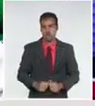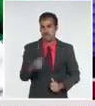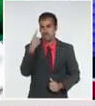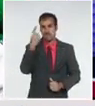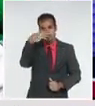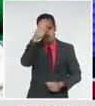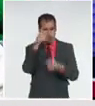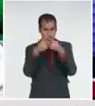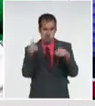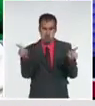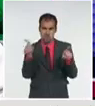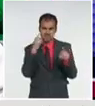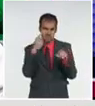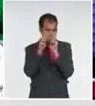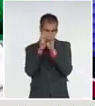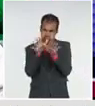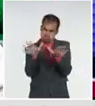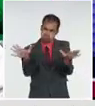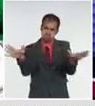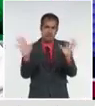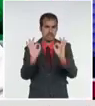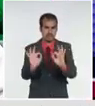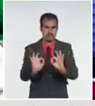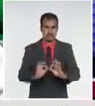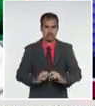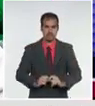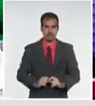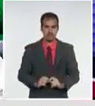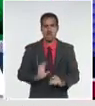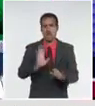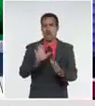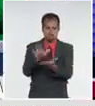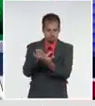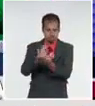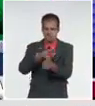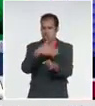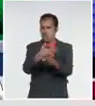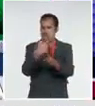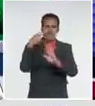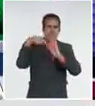después en detalle cómo se comporta por cada uno de los territorios.